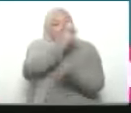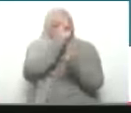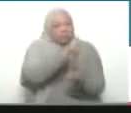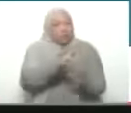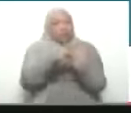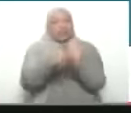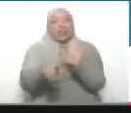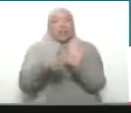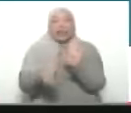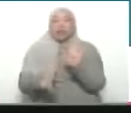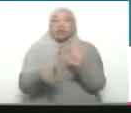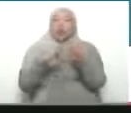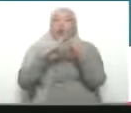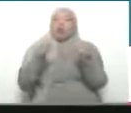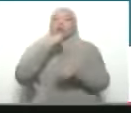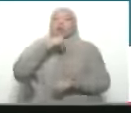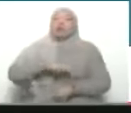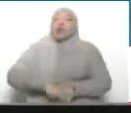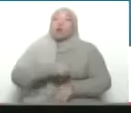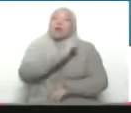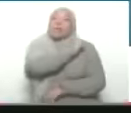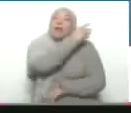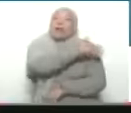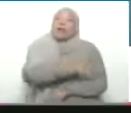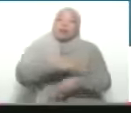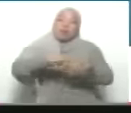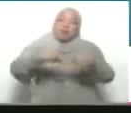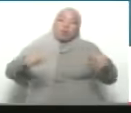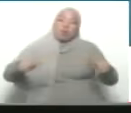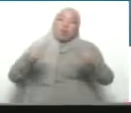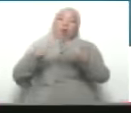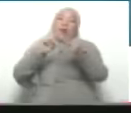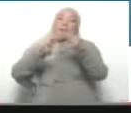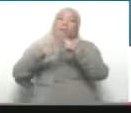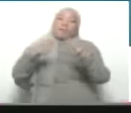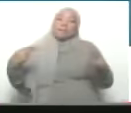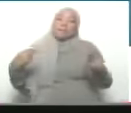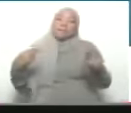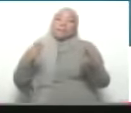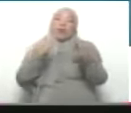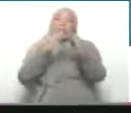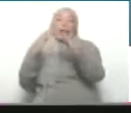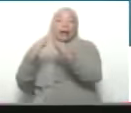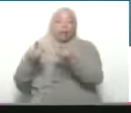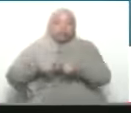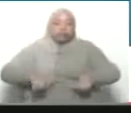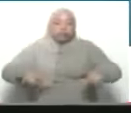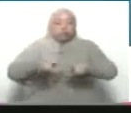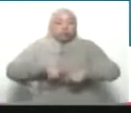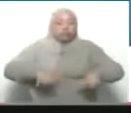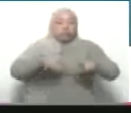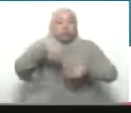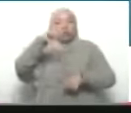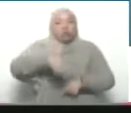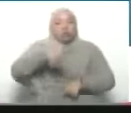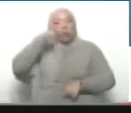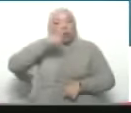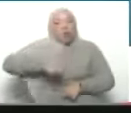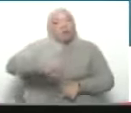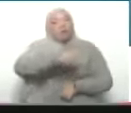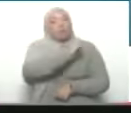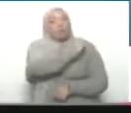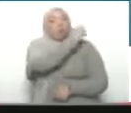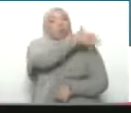respeten y recuperen los derechos históricos a tierra, a paz, a territorio y a estado del pueblo